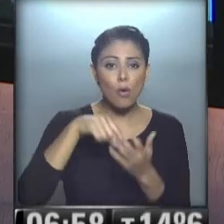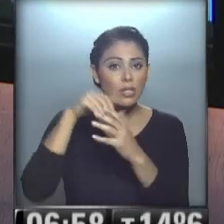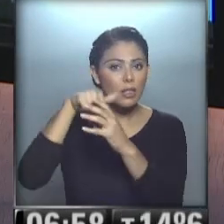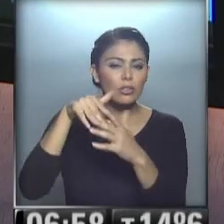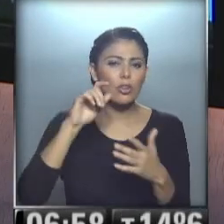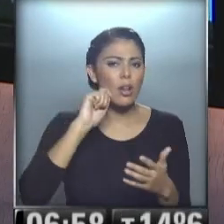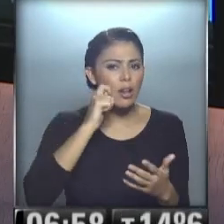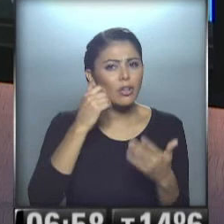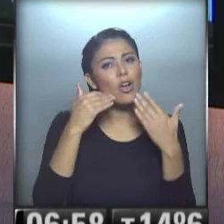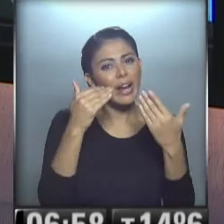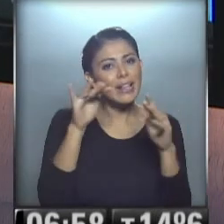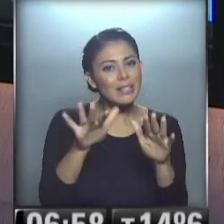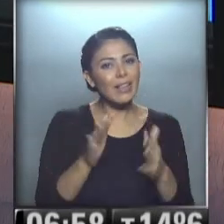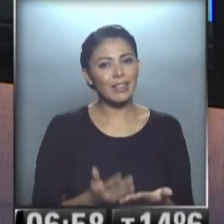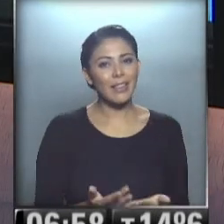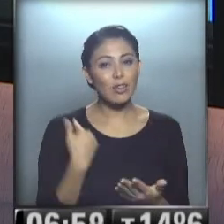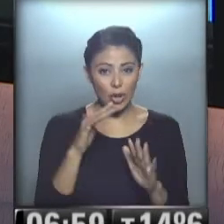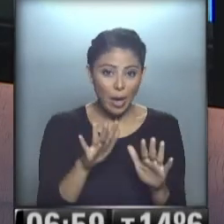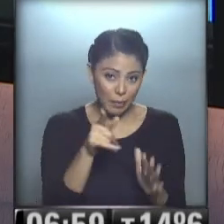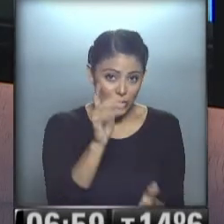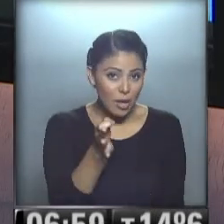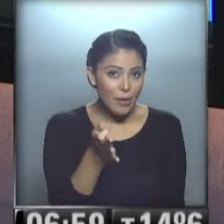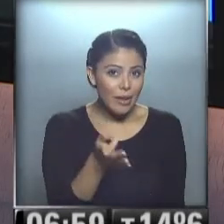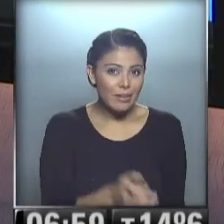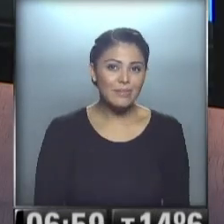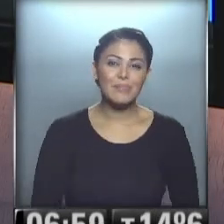Gracias por acompañarnos. Te esperamos, ¿lo sabías?